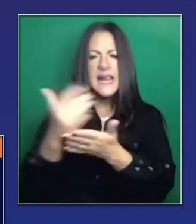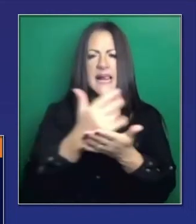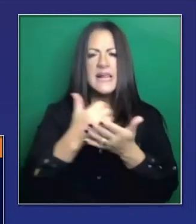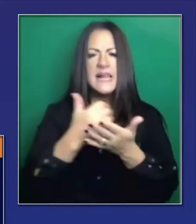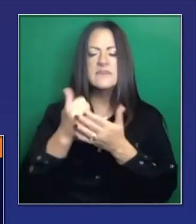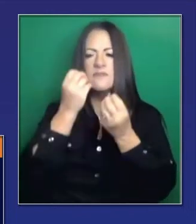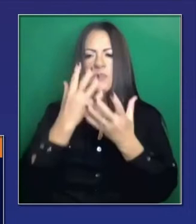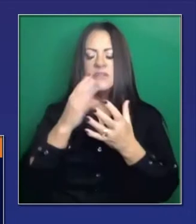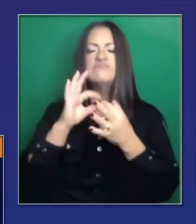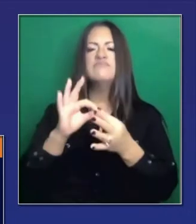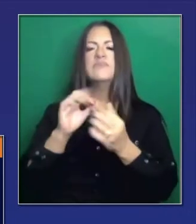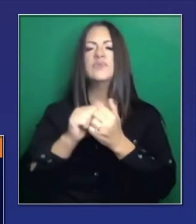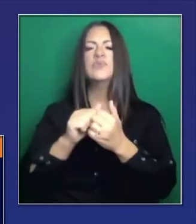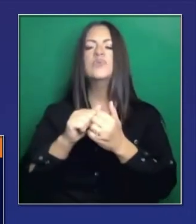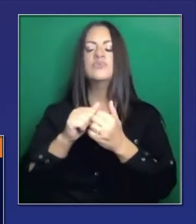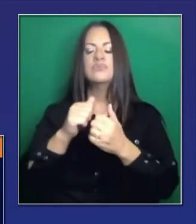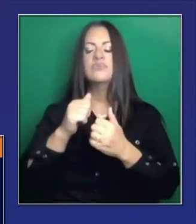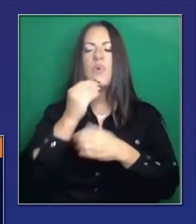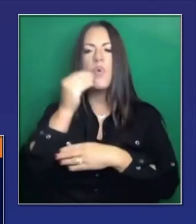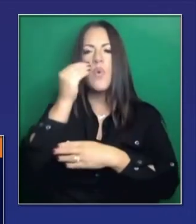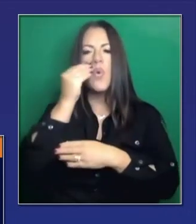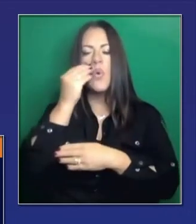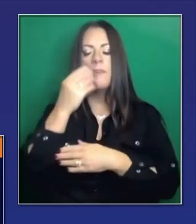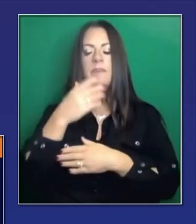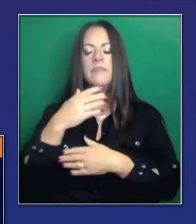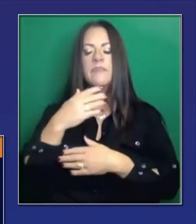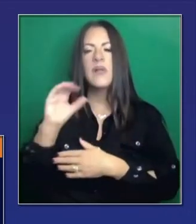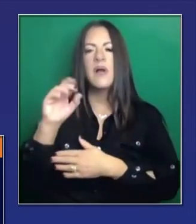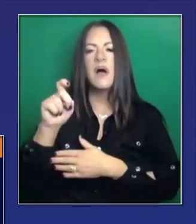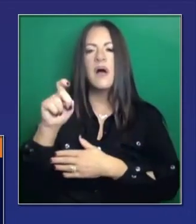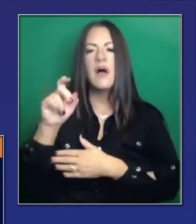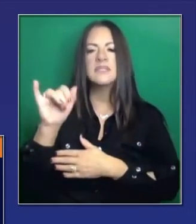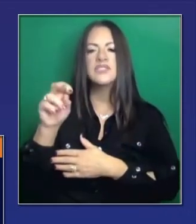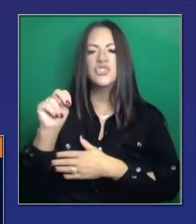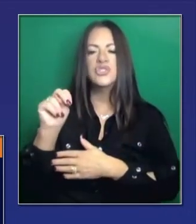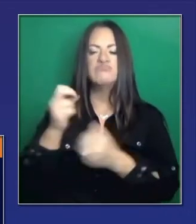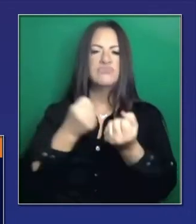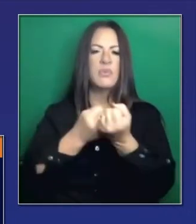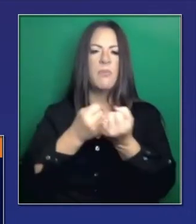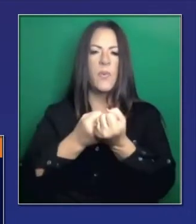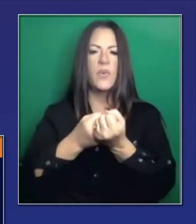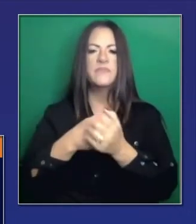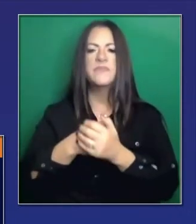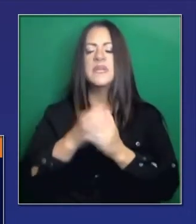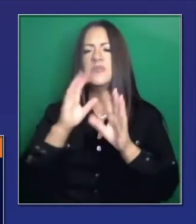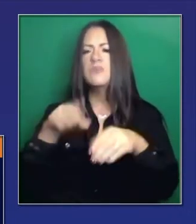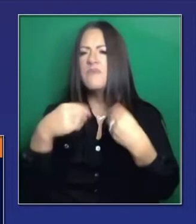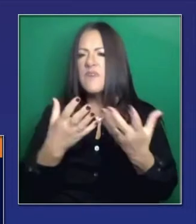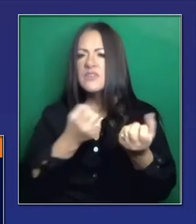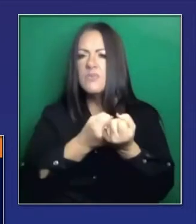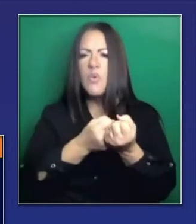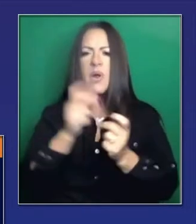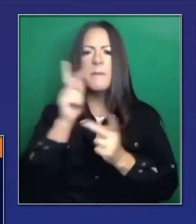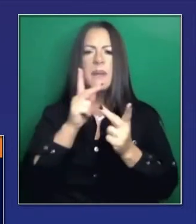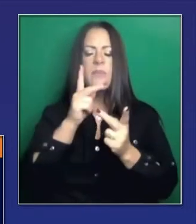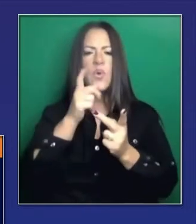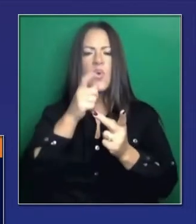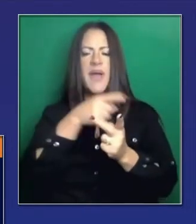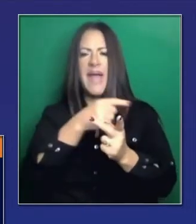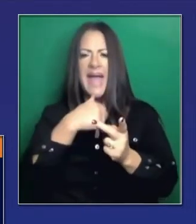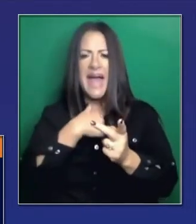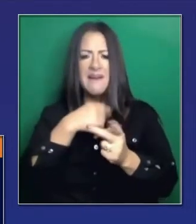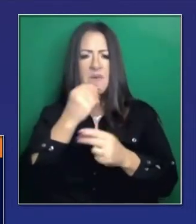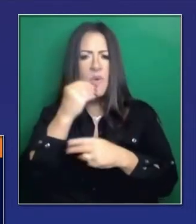días. Es apoyo de oxígeno en casa. Para quitar un poco la presión a los hospitales.